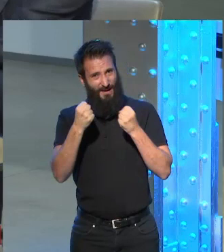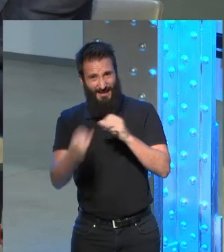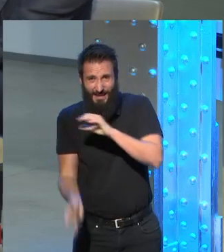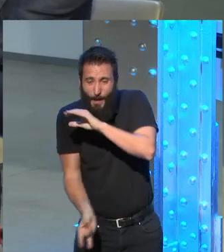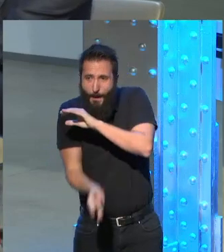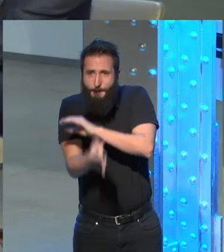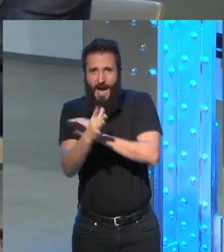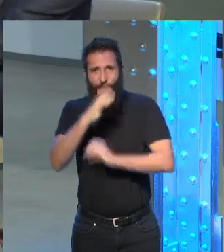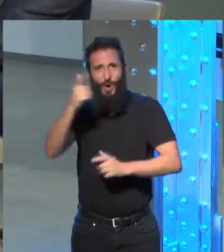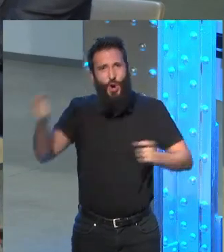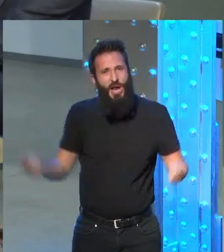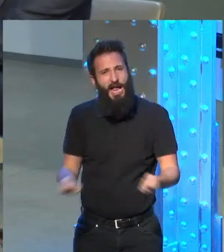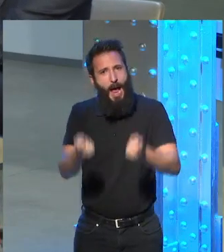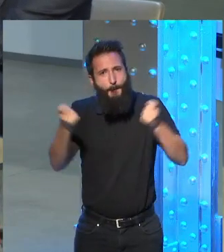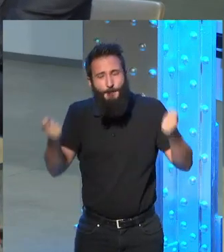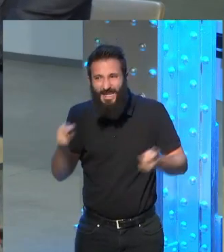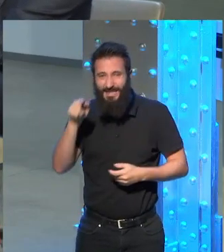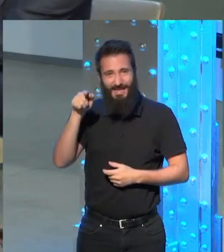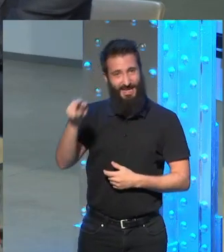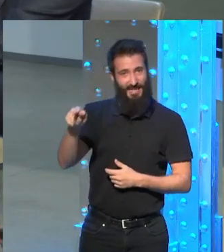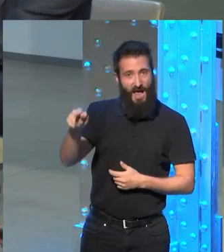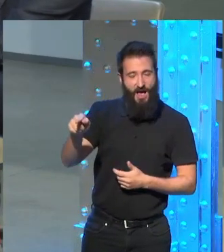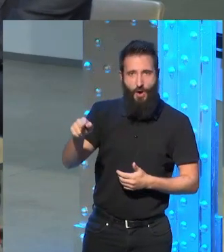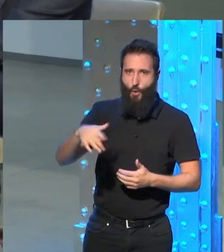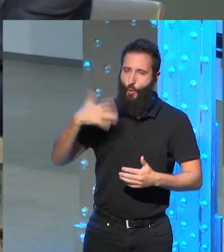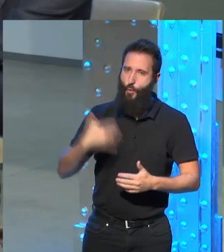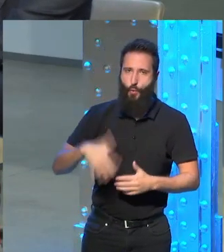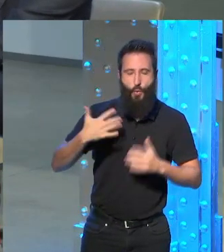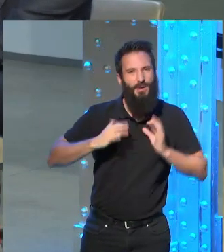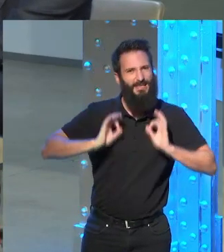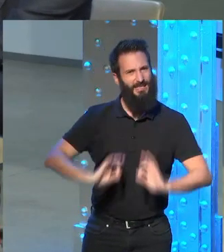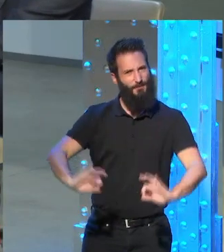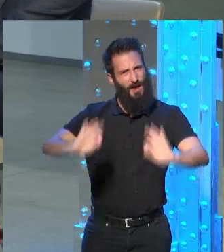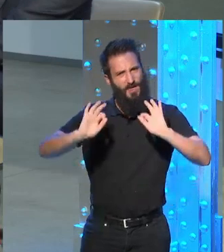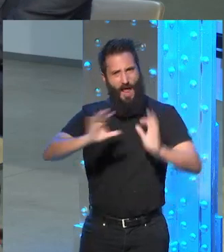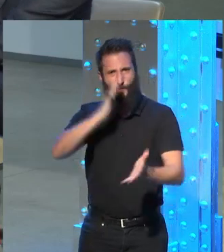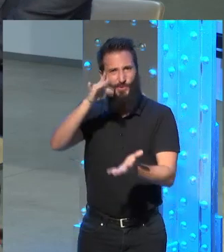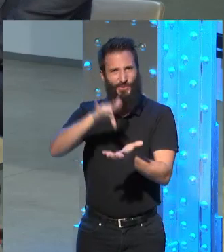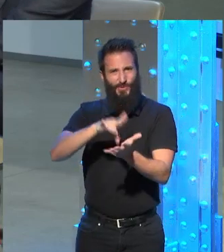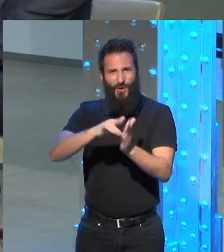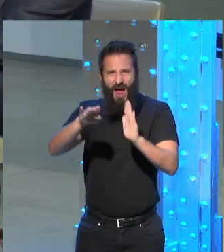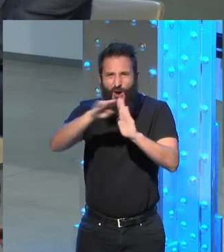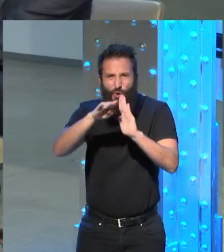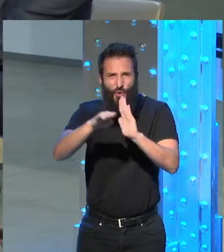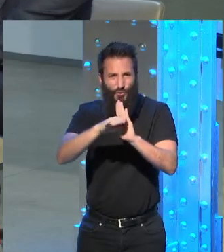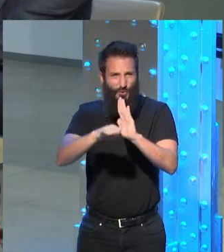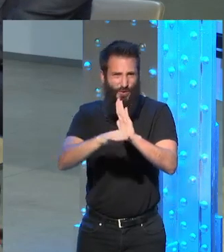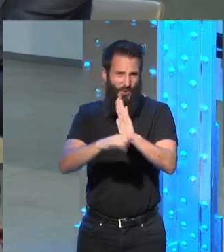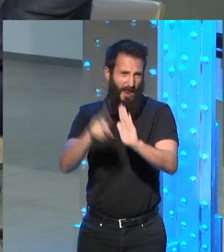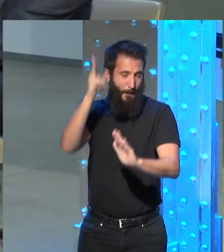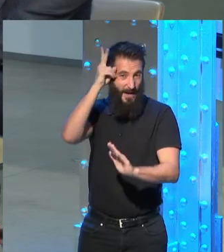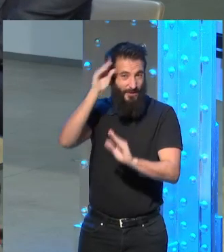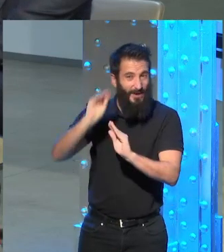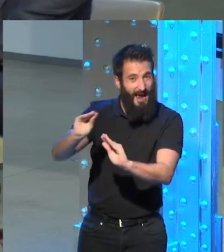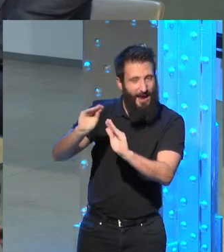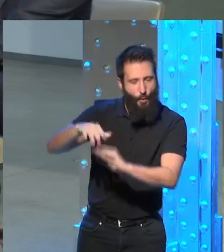Esa campaña había sido muy especial por las condiciones dificilísimas del Perú en ese